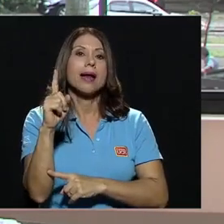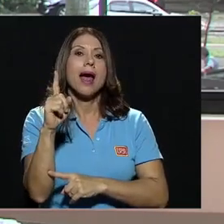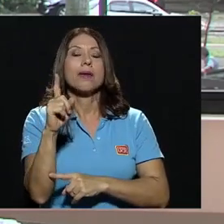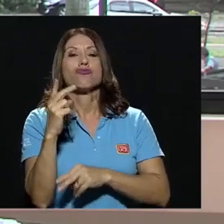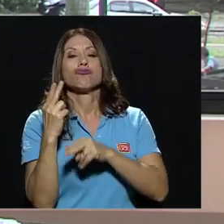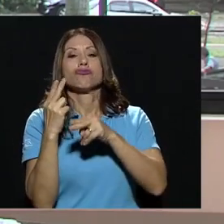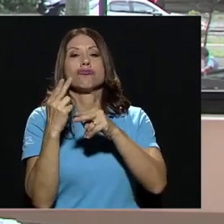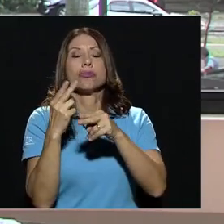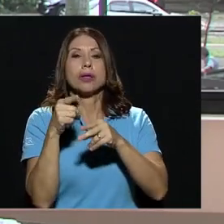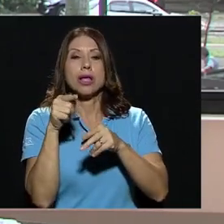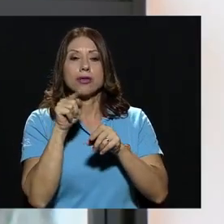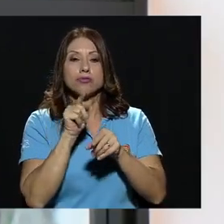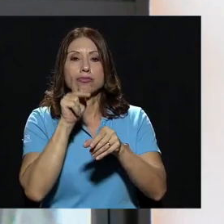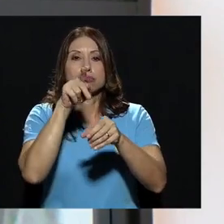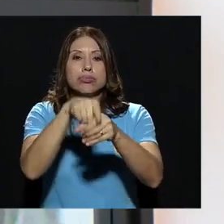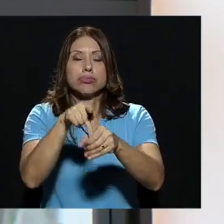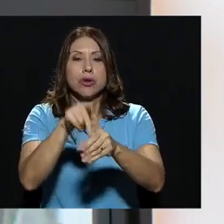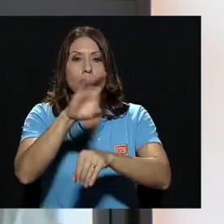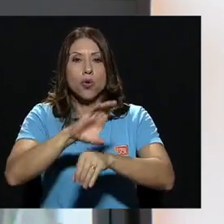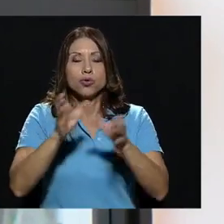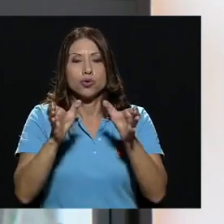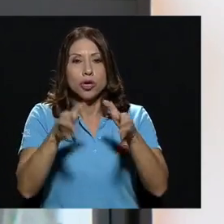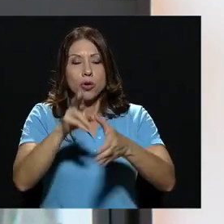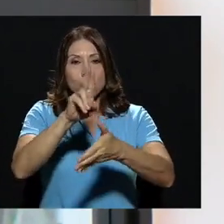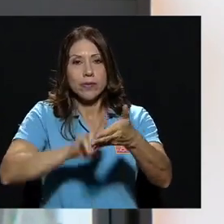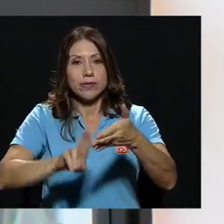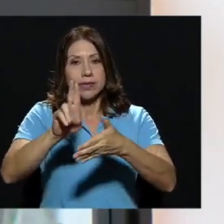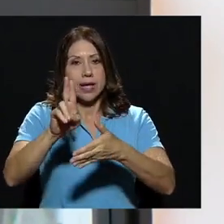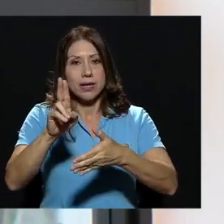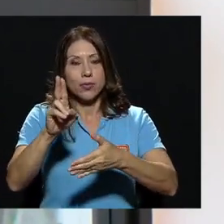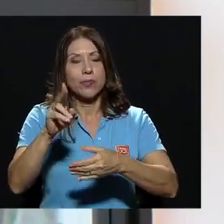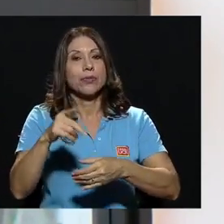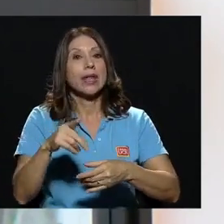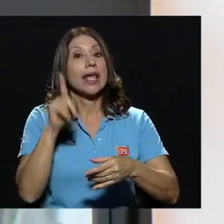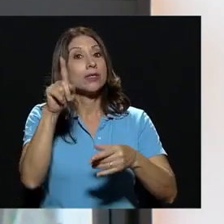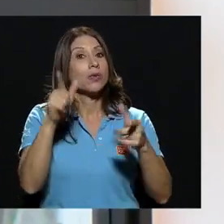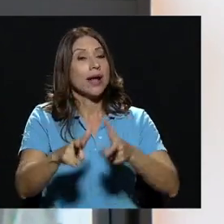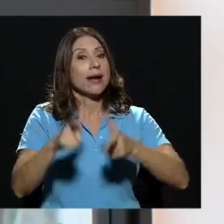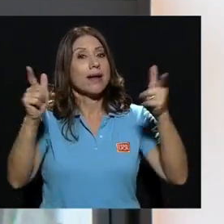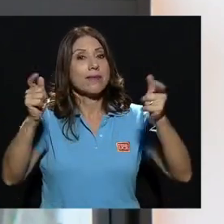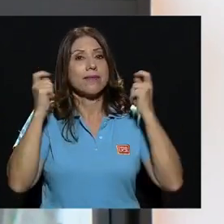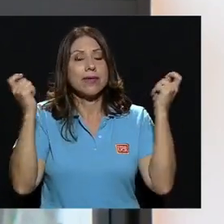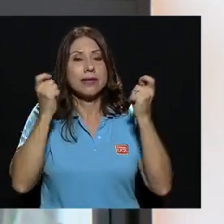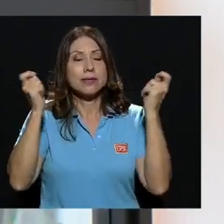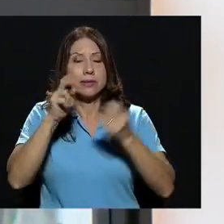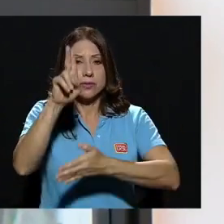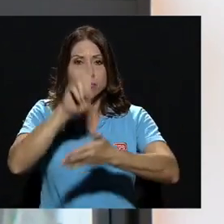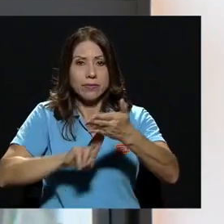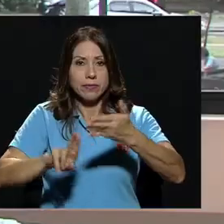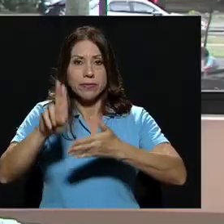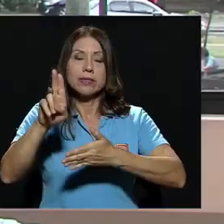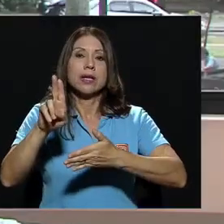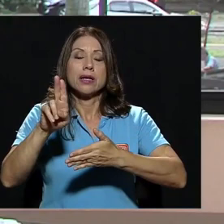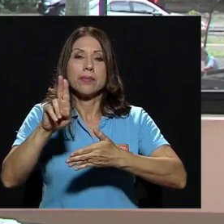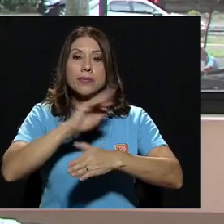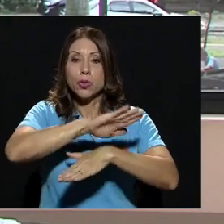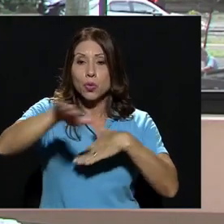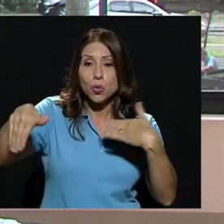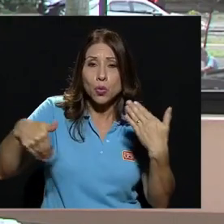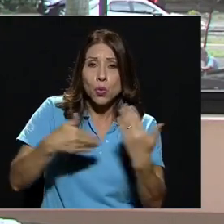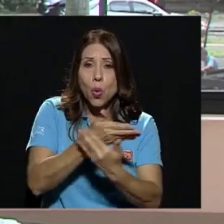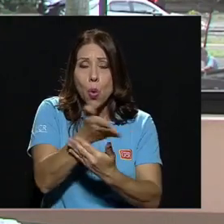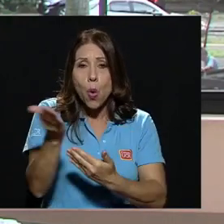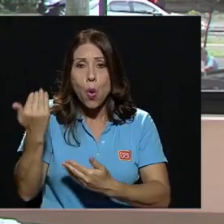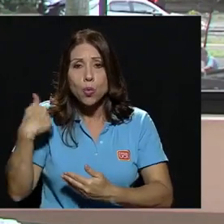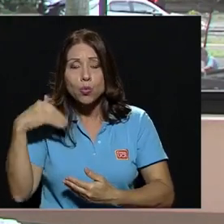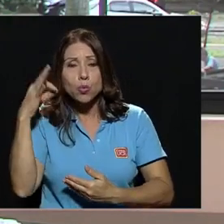plaza en el Consejo Universitario, por esta área. Es una gran fiesta universitaria donde todas y todos